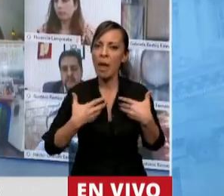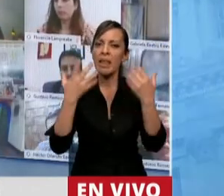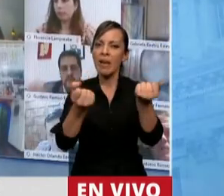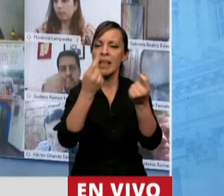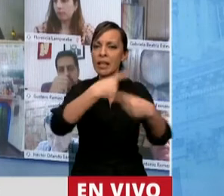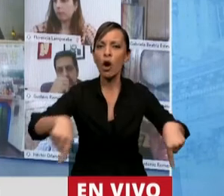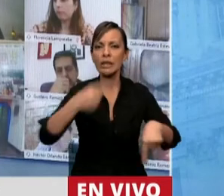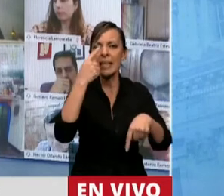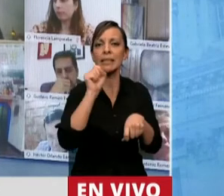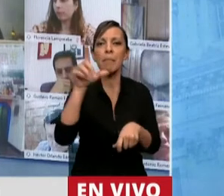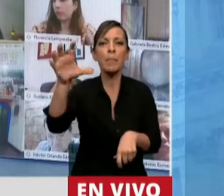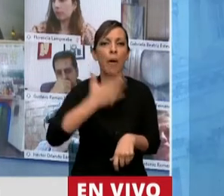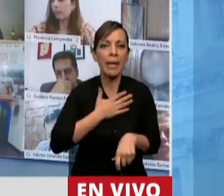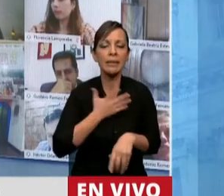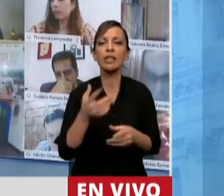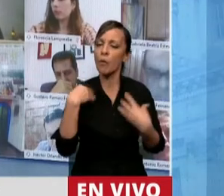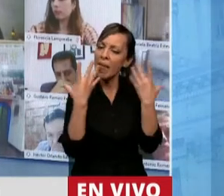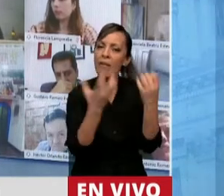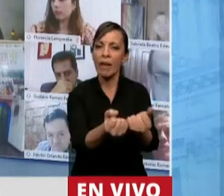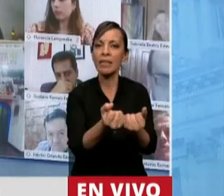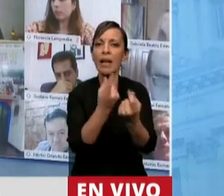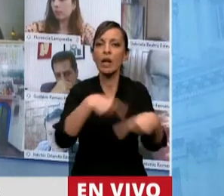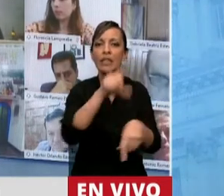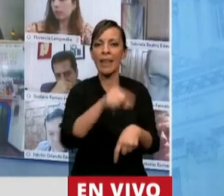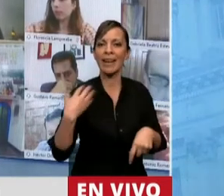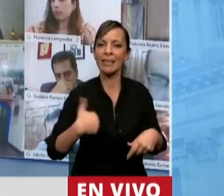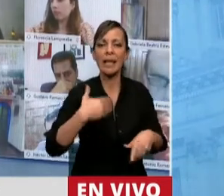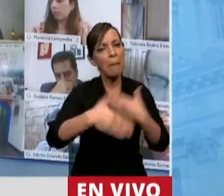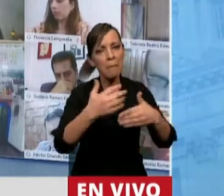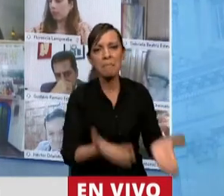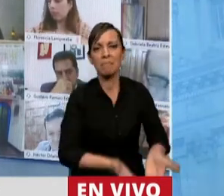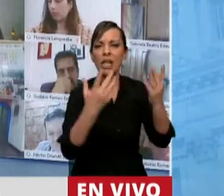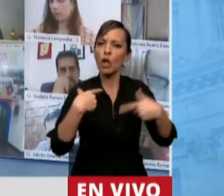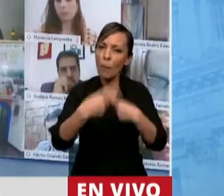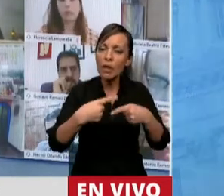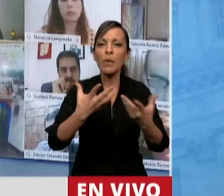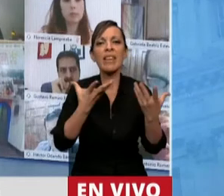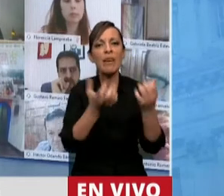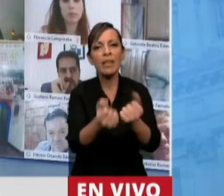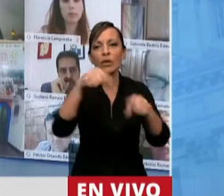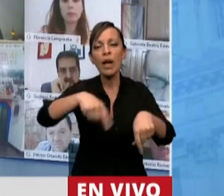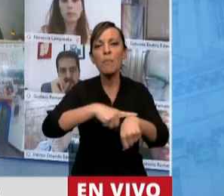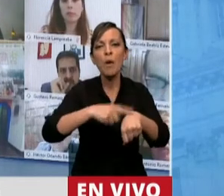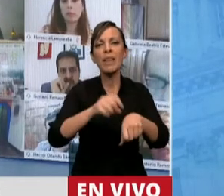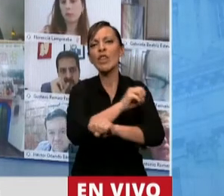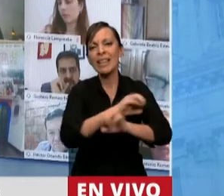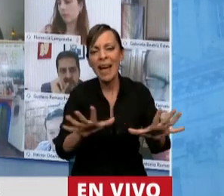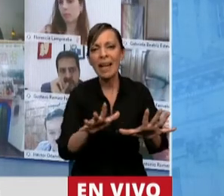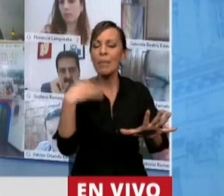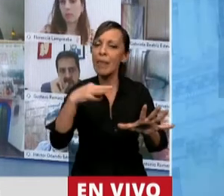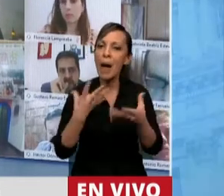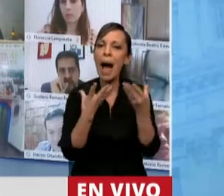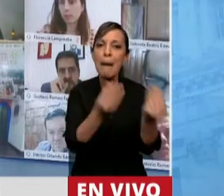intereses de nuestra provincia, vamos a defender el hecho de que el país salga adelante, vamos a defender que en este momento crítico tenemos que